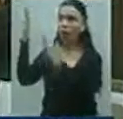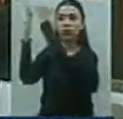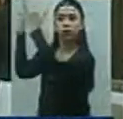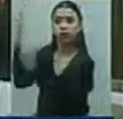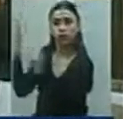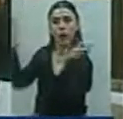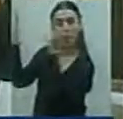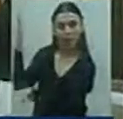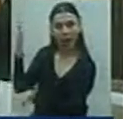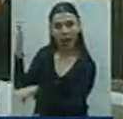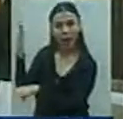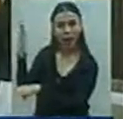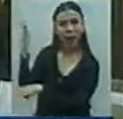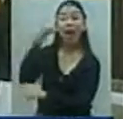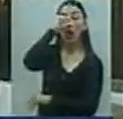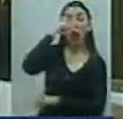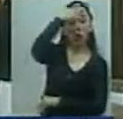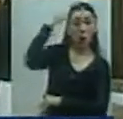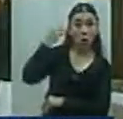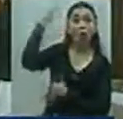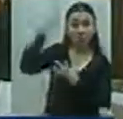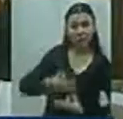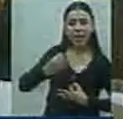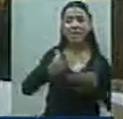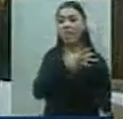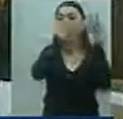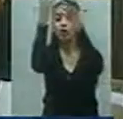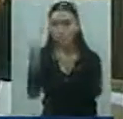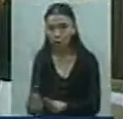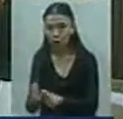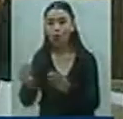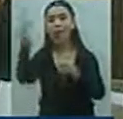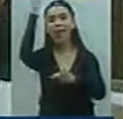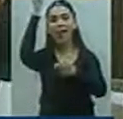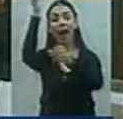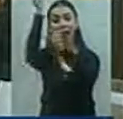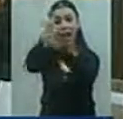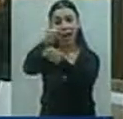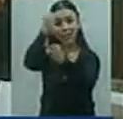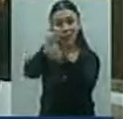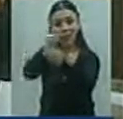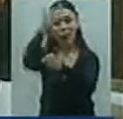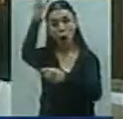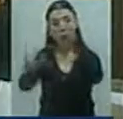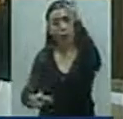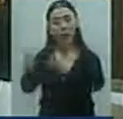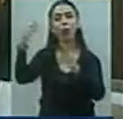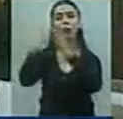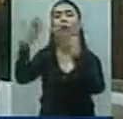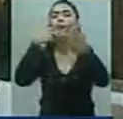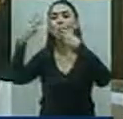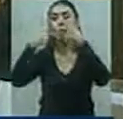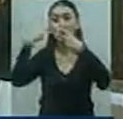del gobierno, de la intención de ayudar al sector y que el sector, un grupo muy reducido,